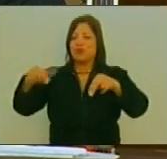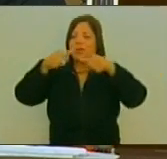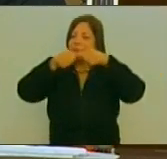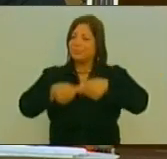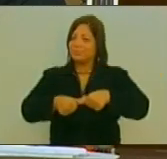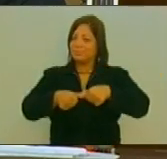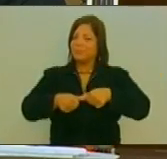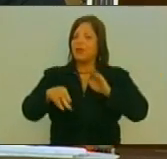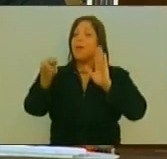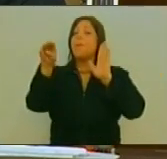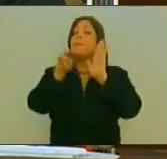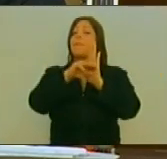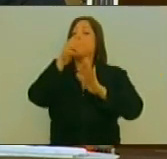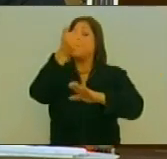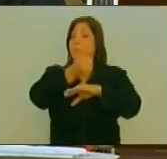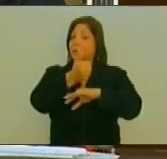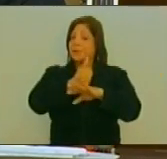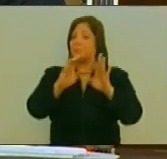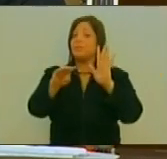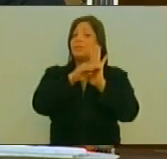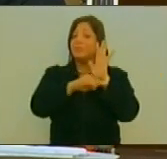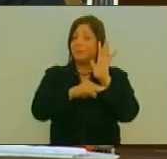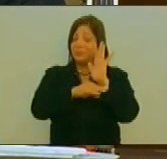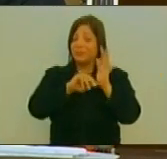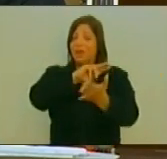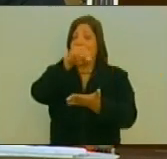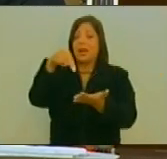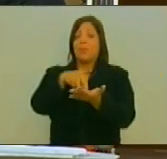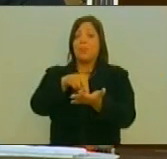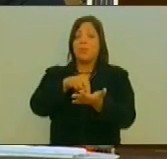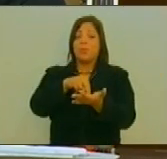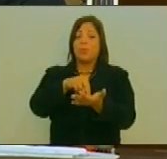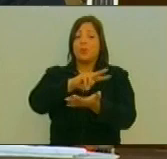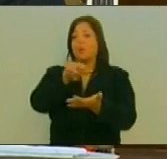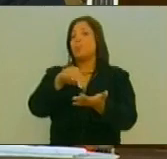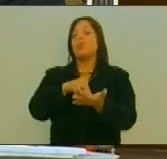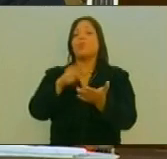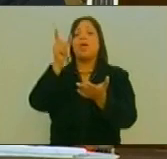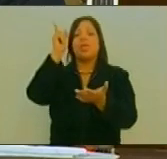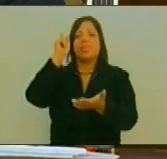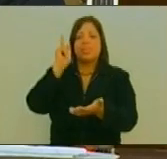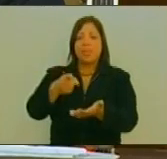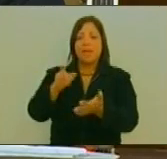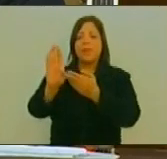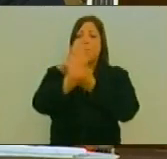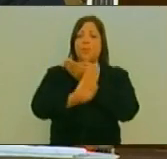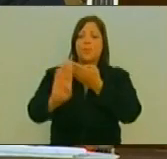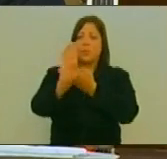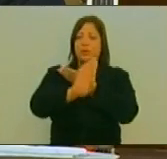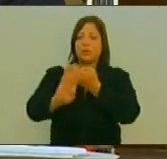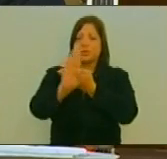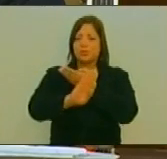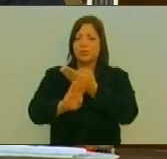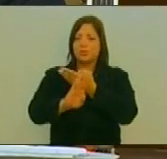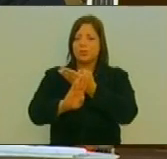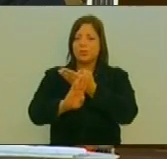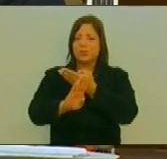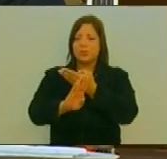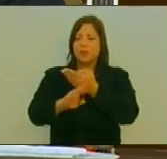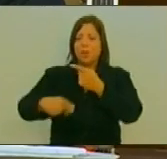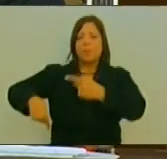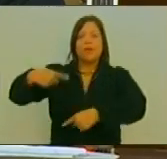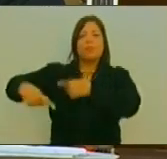Un principio Y un alto fin De la República Que debe Protegerse Para las